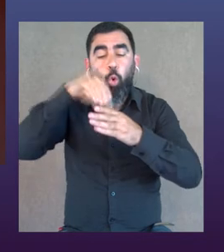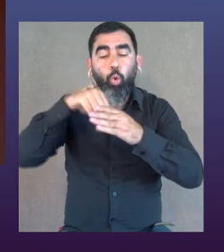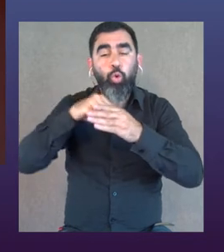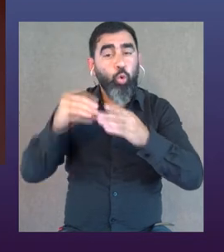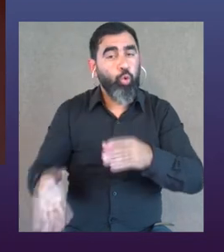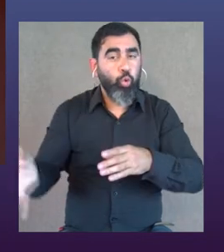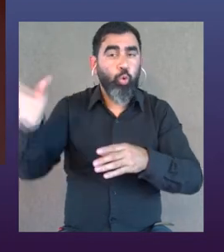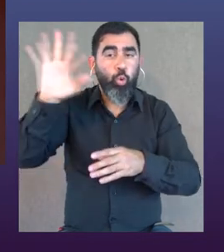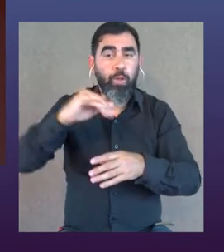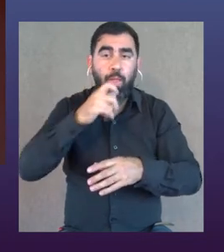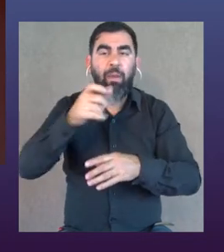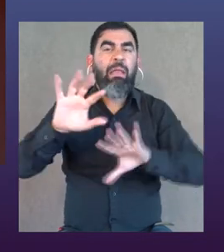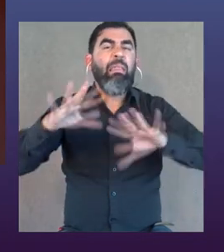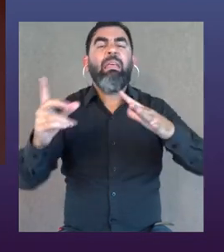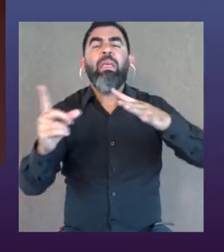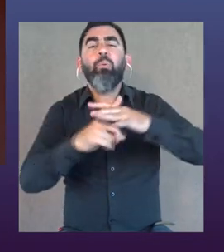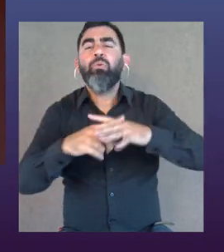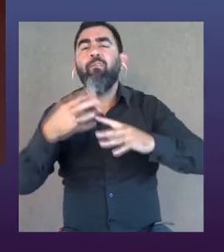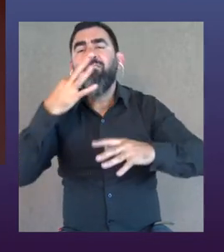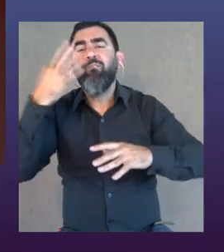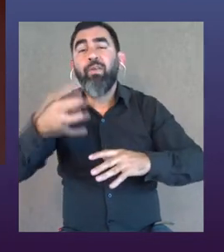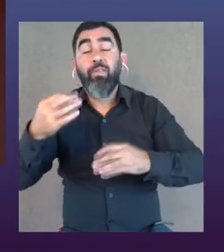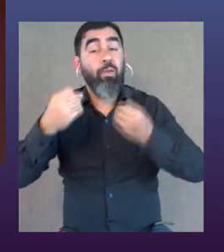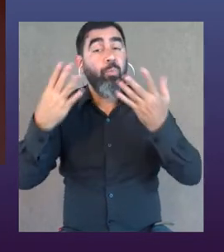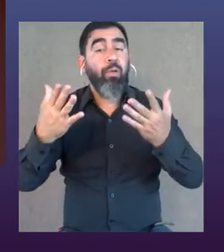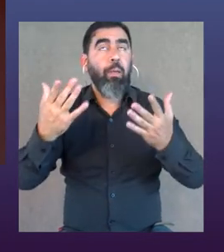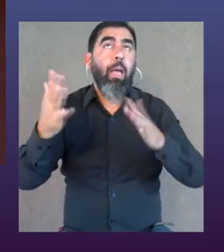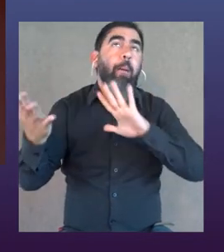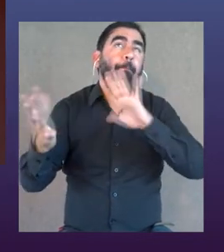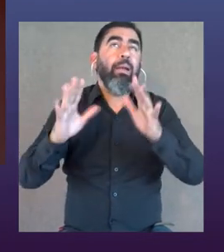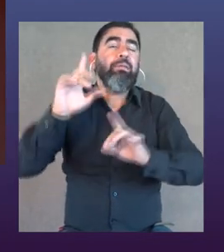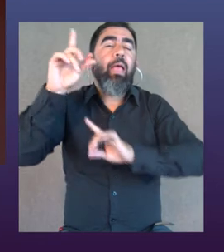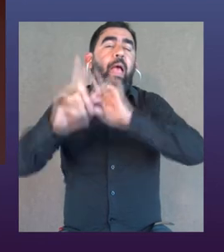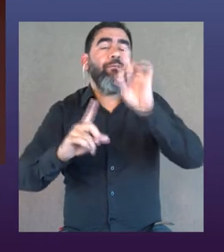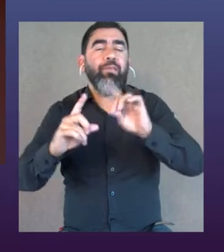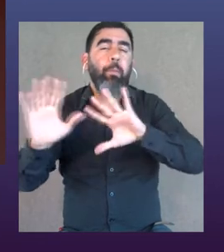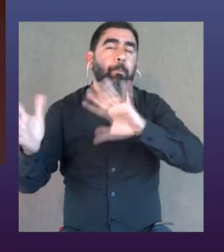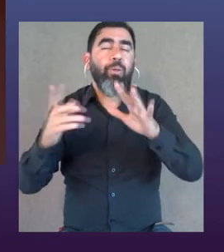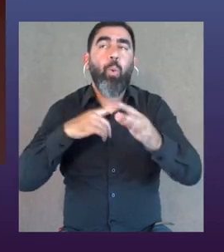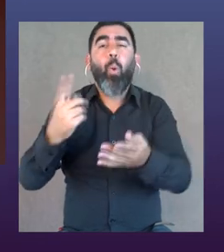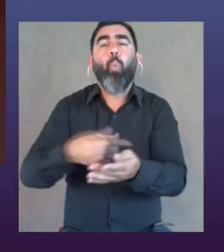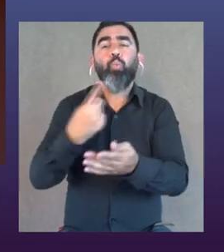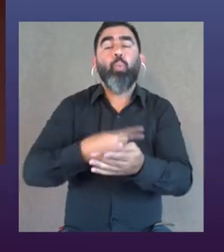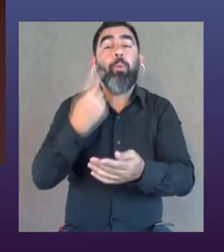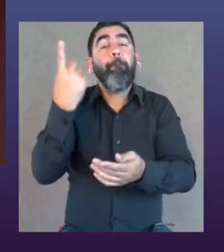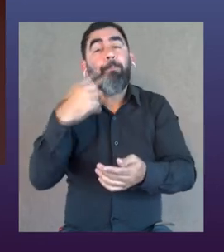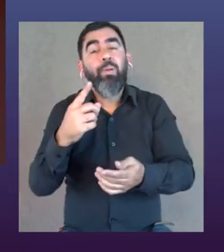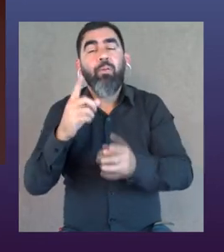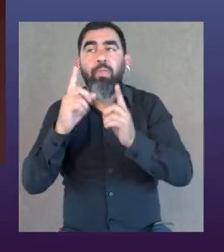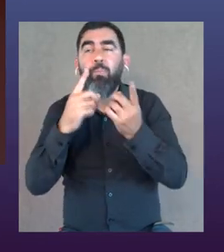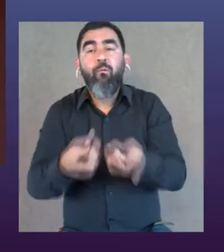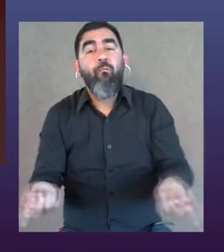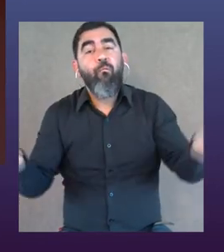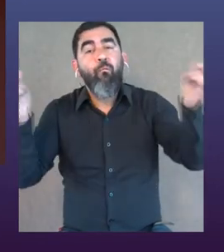sino repasar el contenido todos los días de esas palabras, ¿no? ¿Qué es la inclusión realmente? Porque parecería que a veces nos acostumbramos, pero